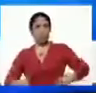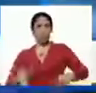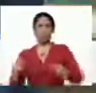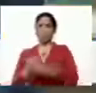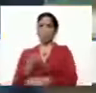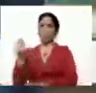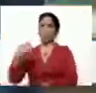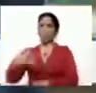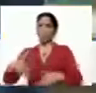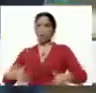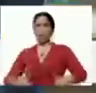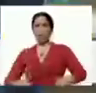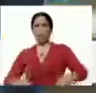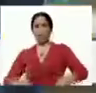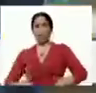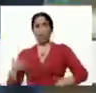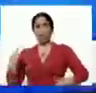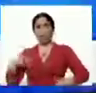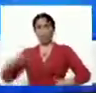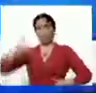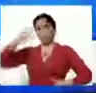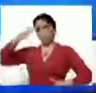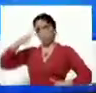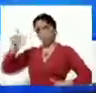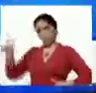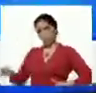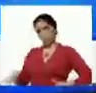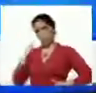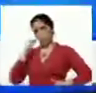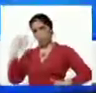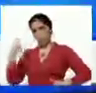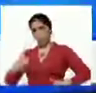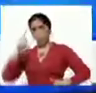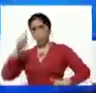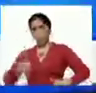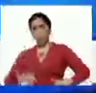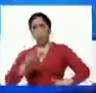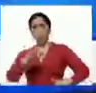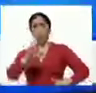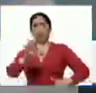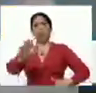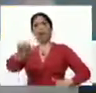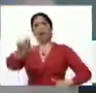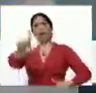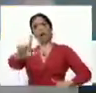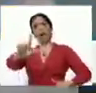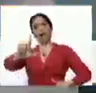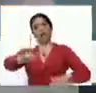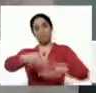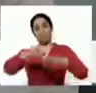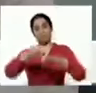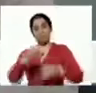más esfuerzo. Aquí tengo al mayor general, Leal Tellería. Mayor general,